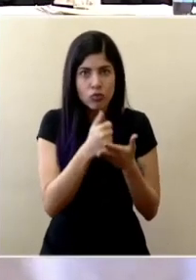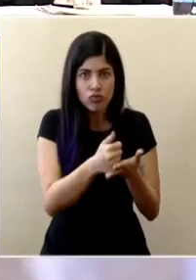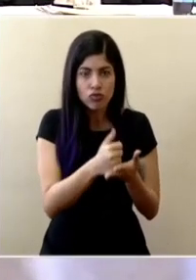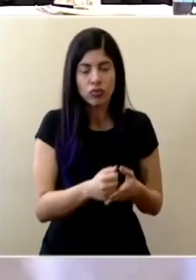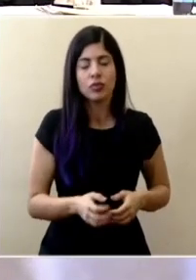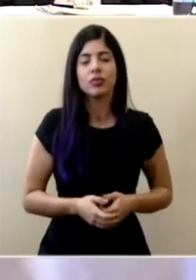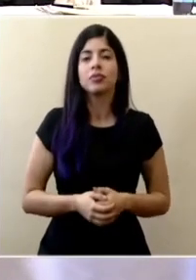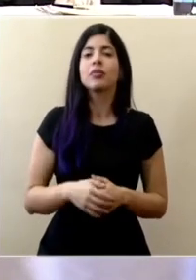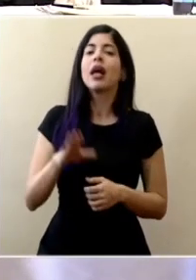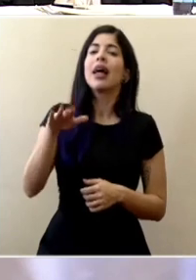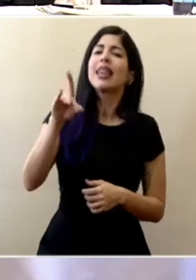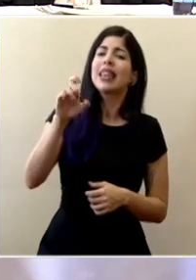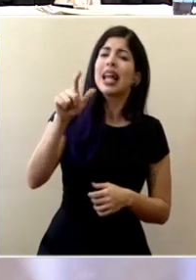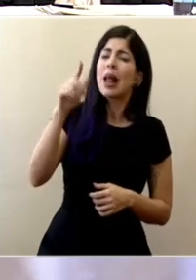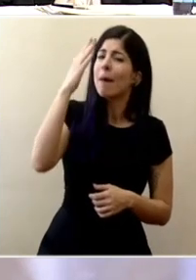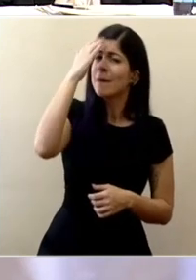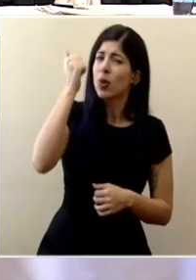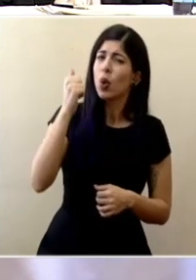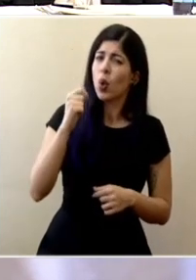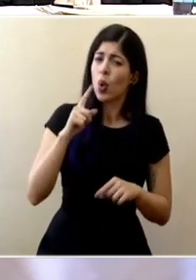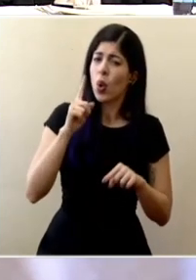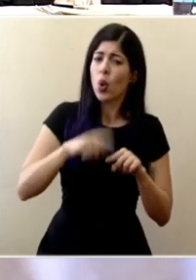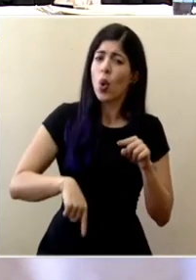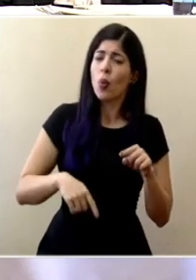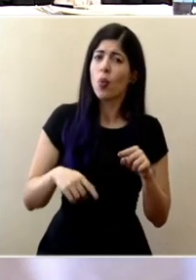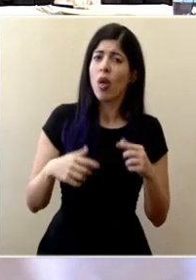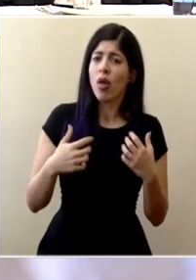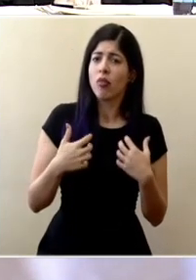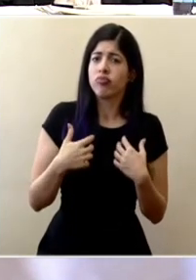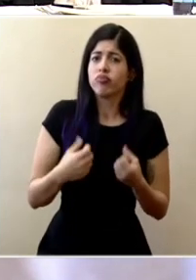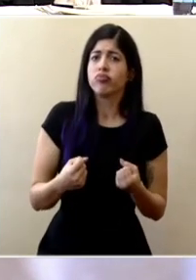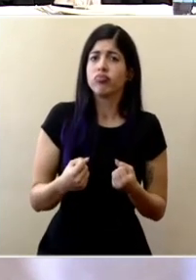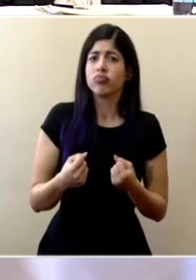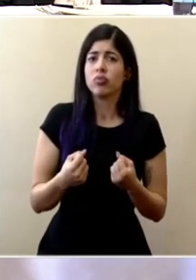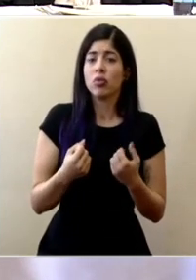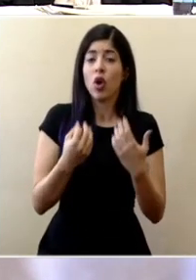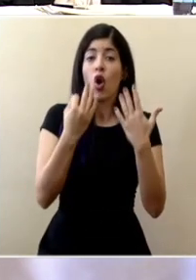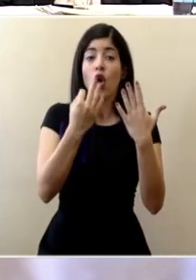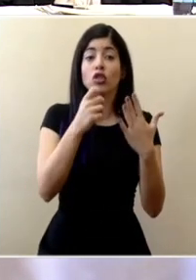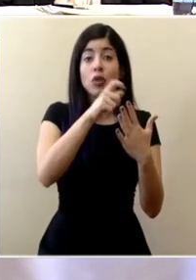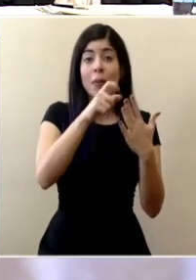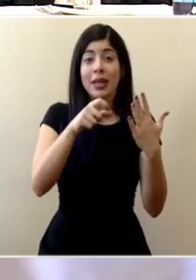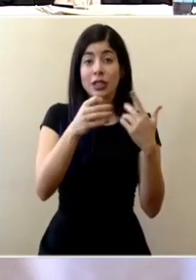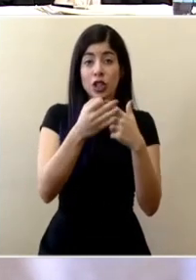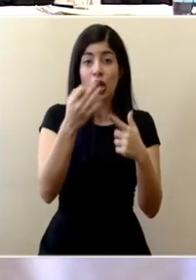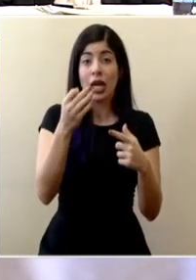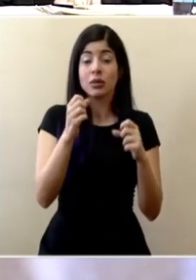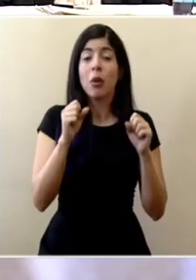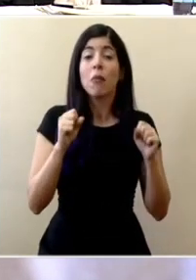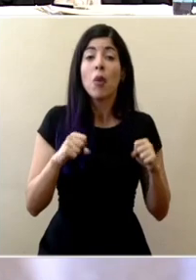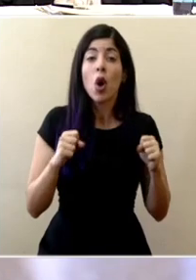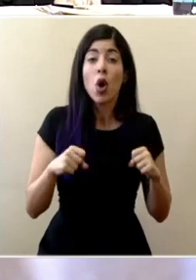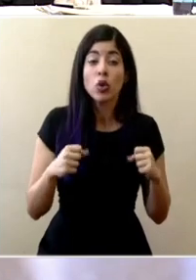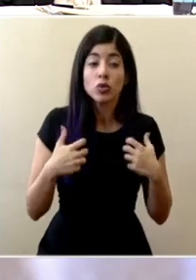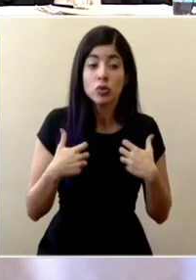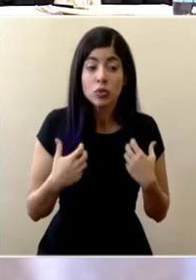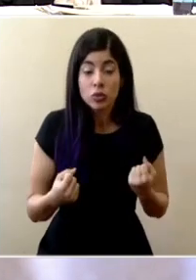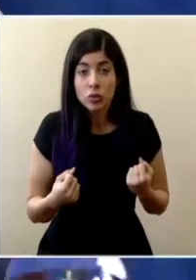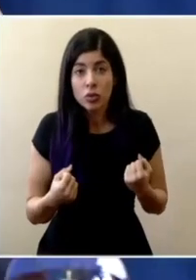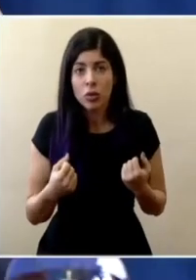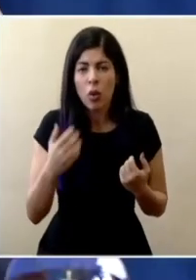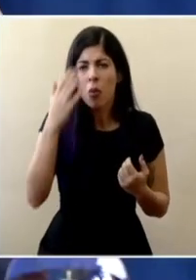si nos puede precisar ¿por qué no hemos podido dar de alta a las ocho personas que desde ayer se ubican como posibles dados de